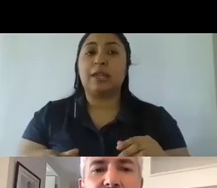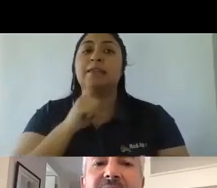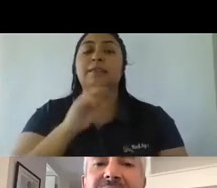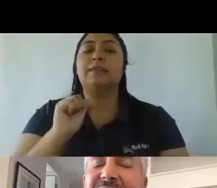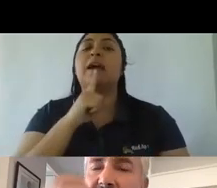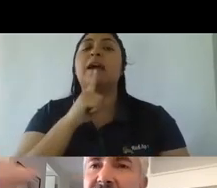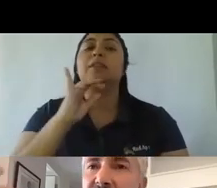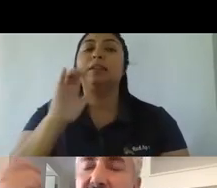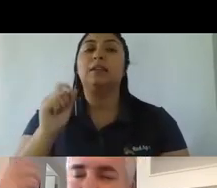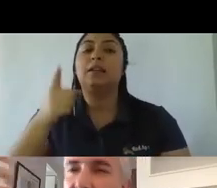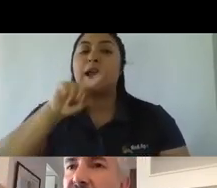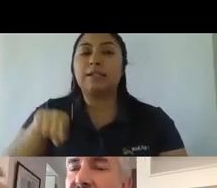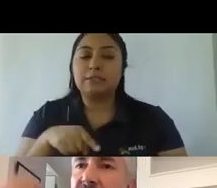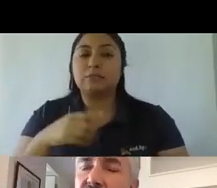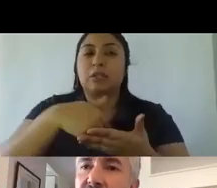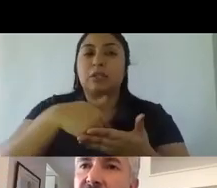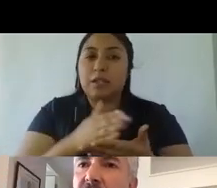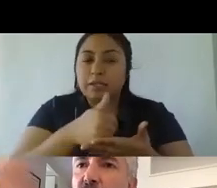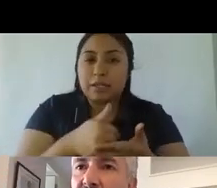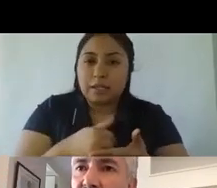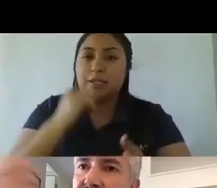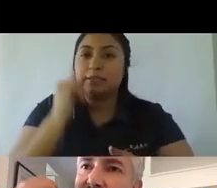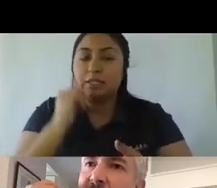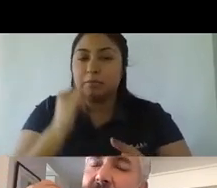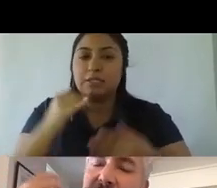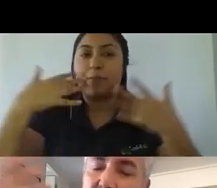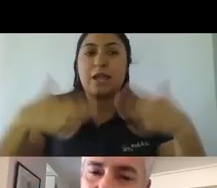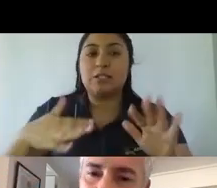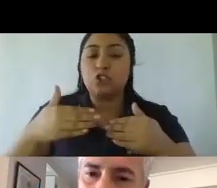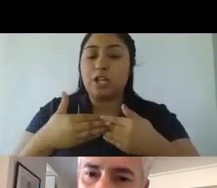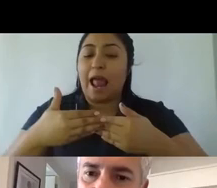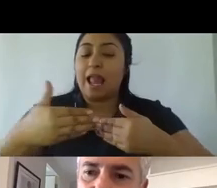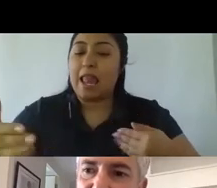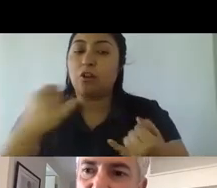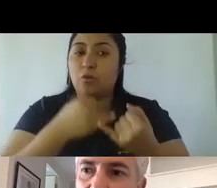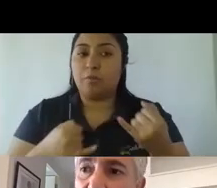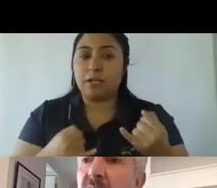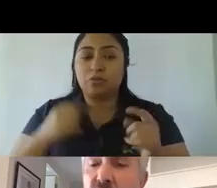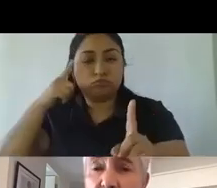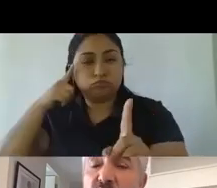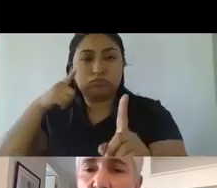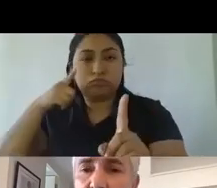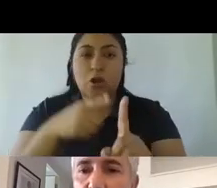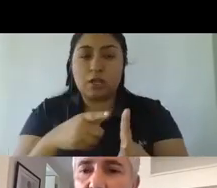hay que equilibrarlas siempre también con esas acciones de largo plazo es decir hay que orientarse a la construcción de marca y uno por supuesto no